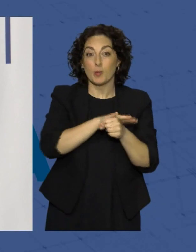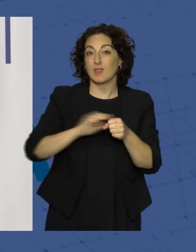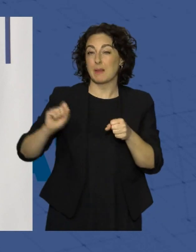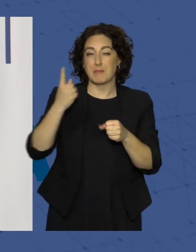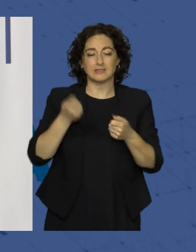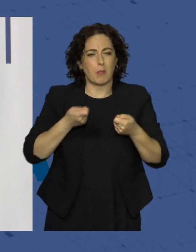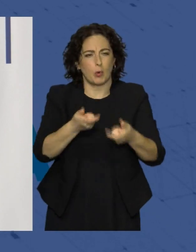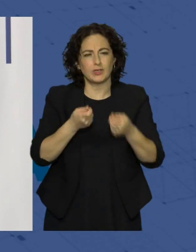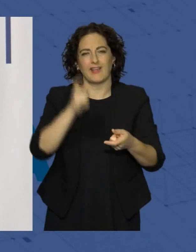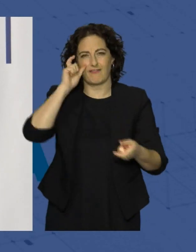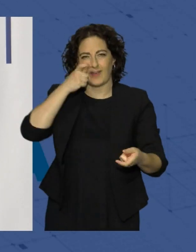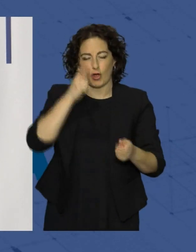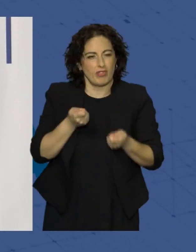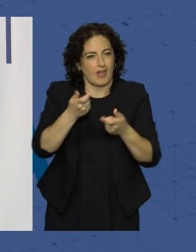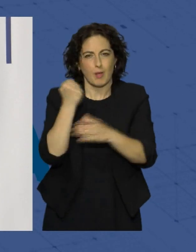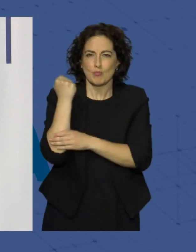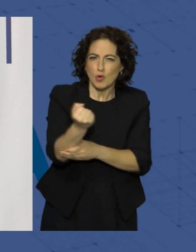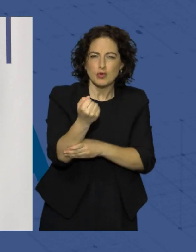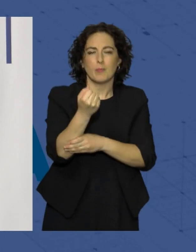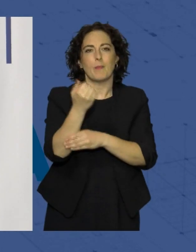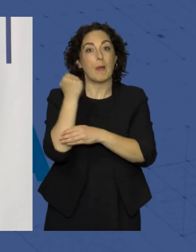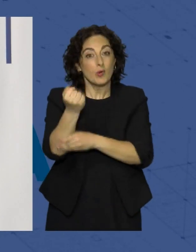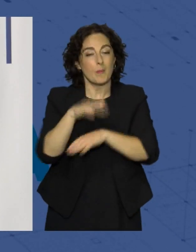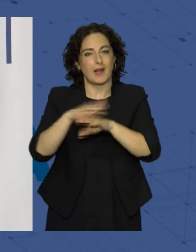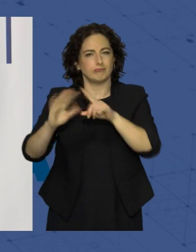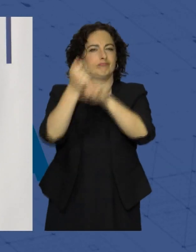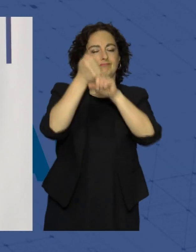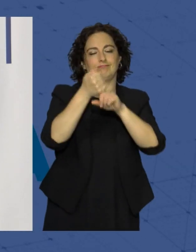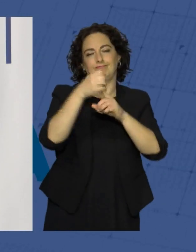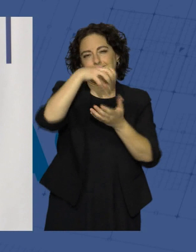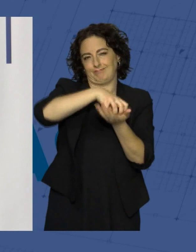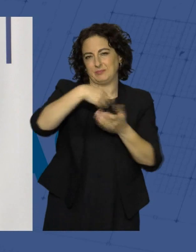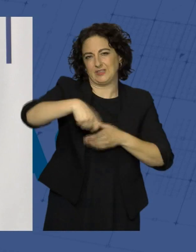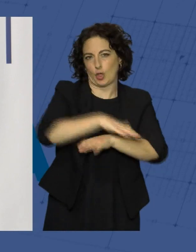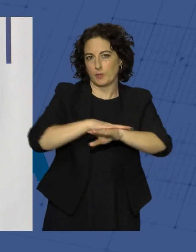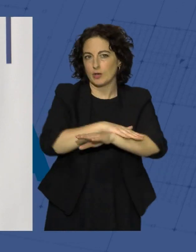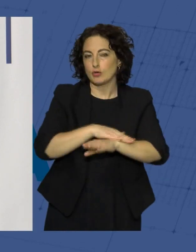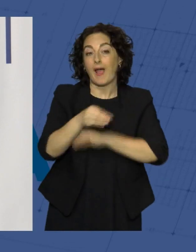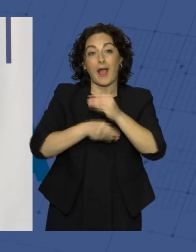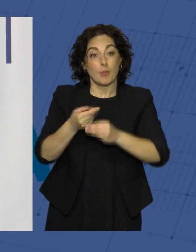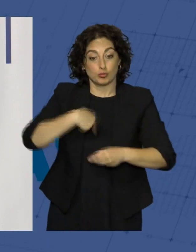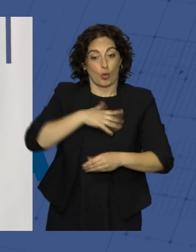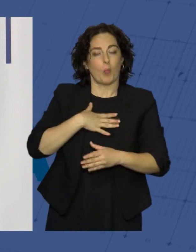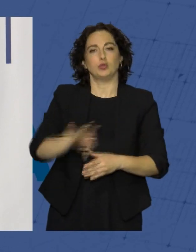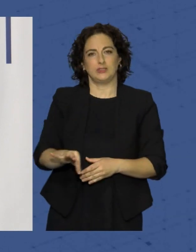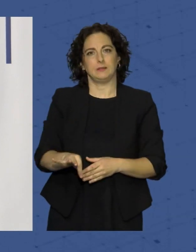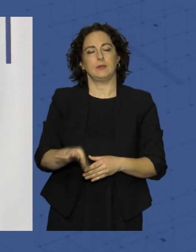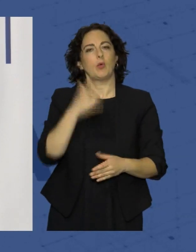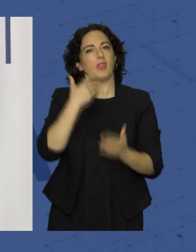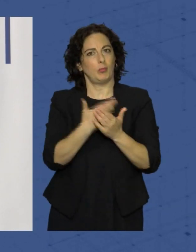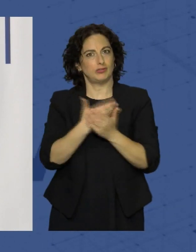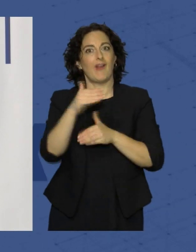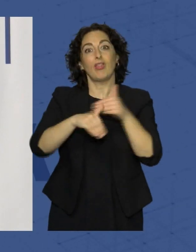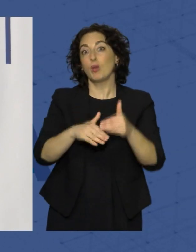aporte Alberto Núñez Feijó para poder llegar a la Moncloa. Hagamos lo posible. Y eso es posible porque lo hemos demostrado en las elecciones